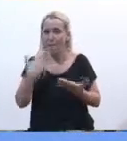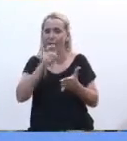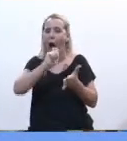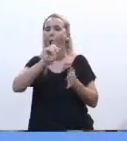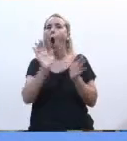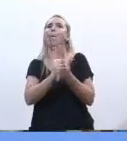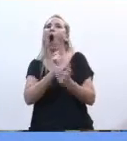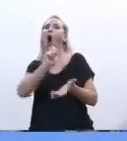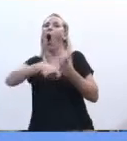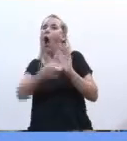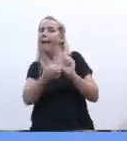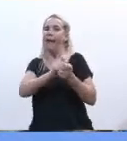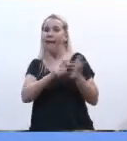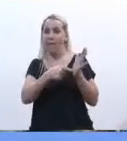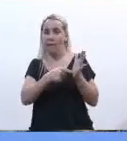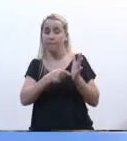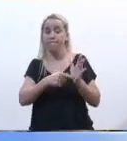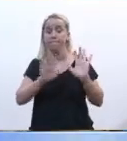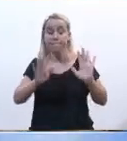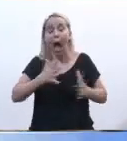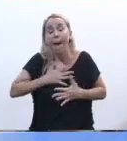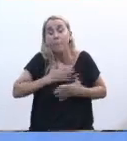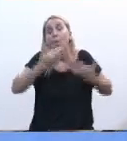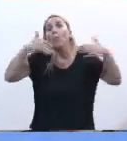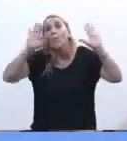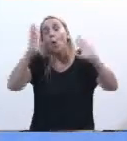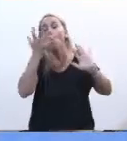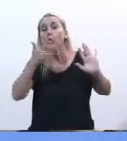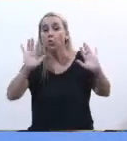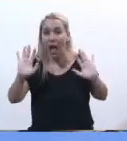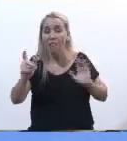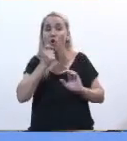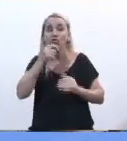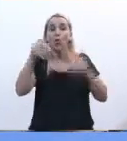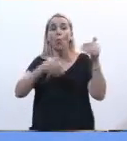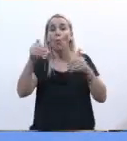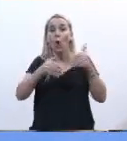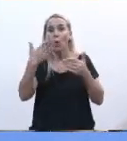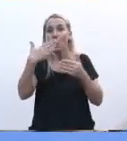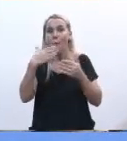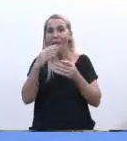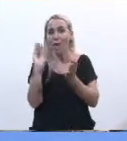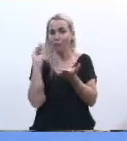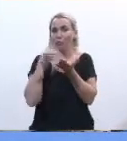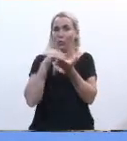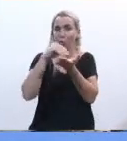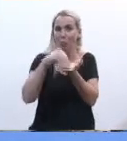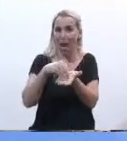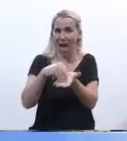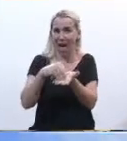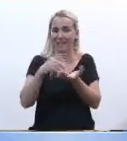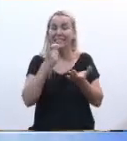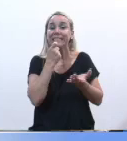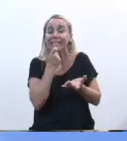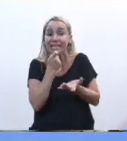En este caso, a mí me hubiera gustado que si hubiera votos que podrían sumar, que se